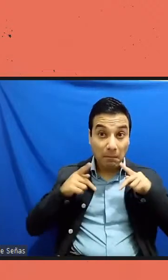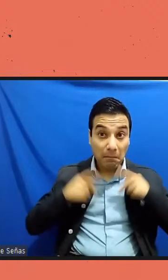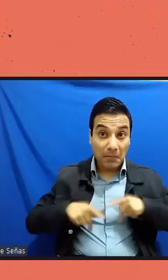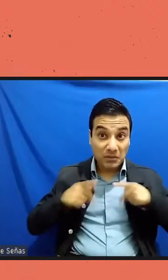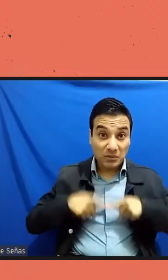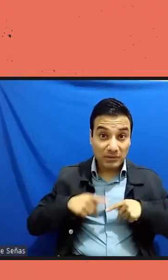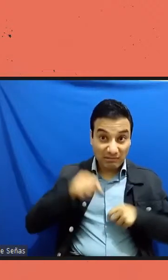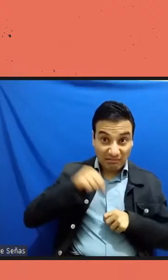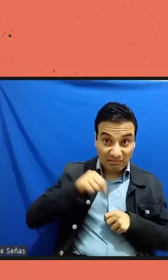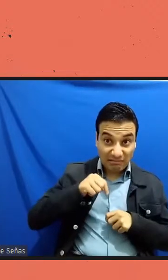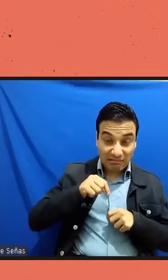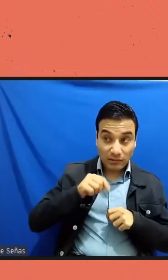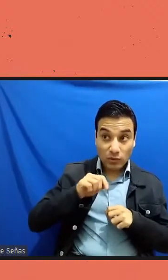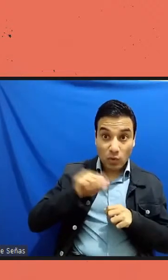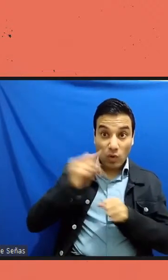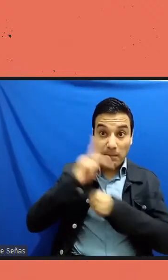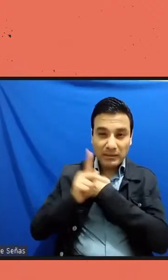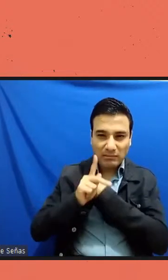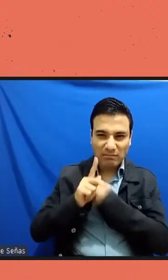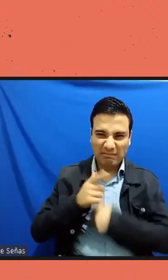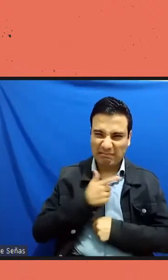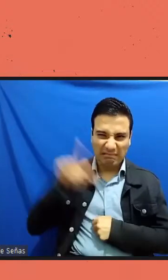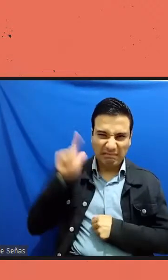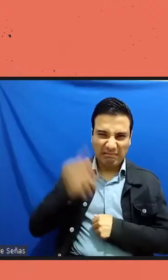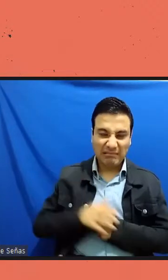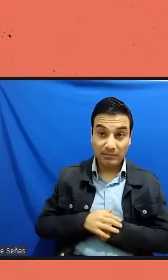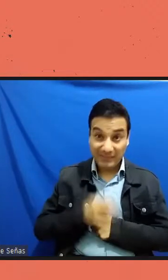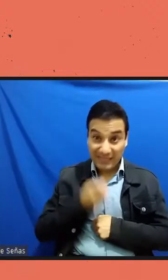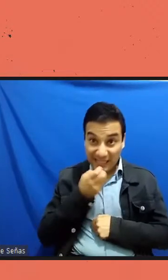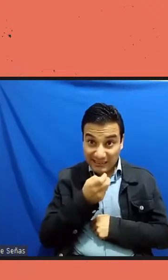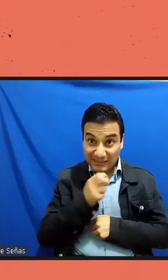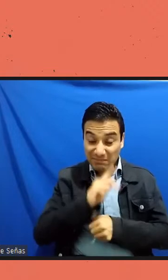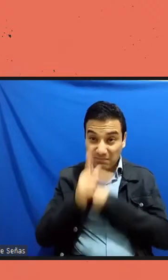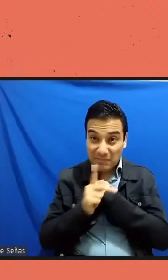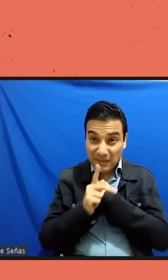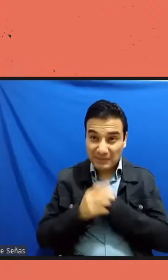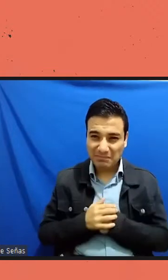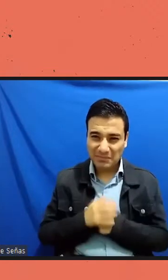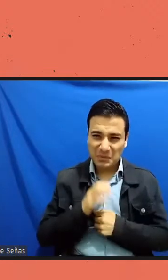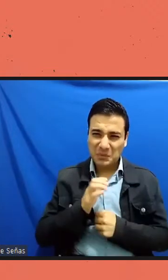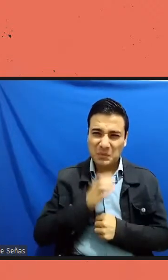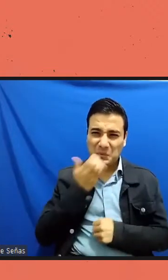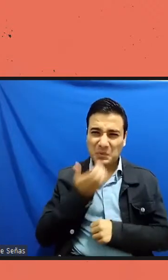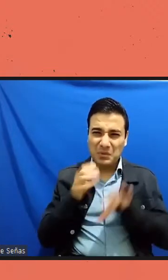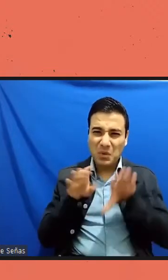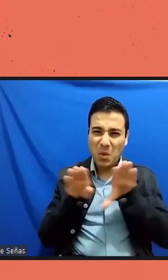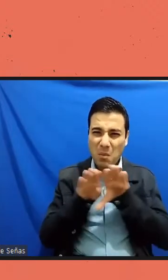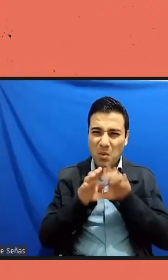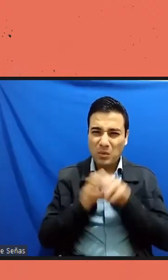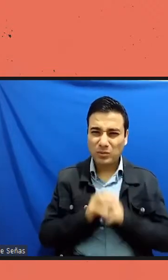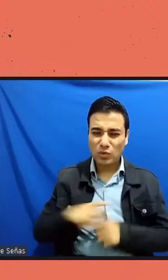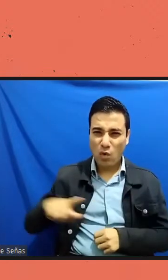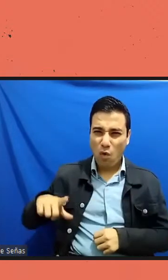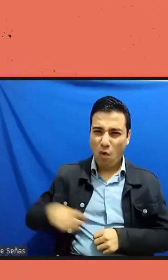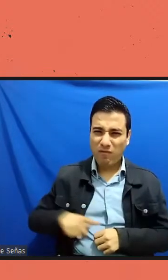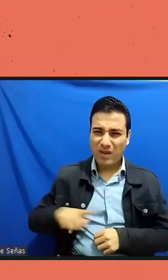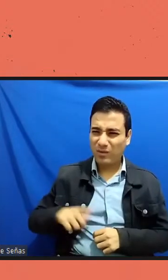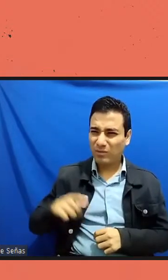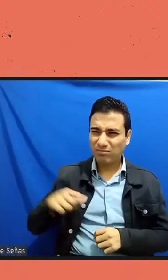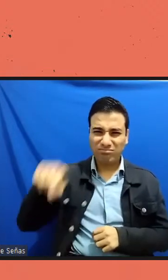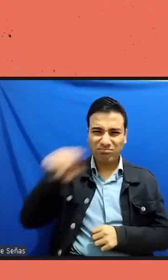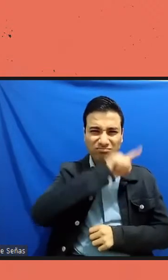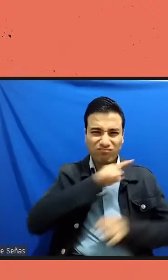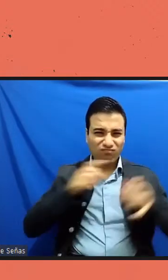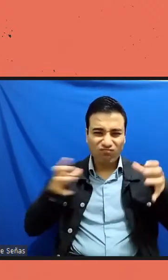Una nación que durante muchos siglos se erigió como un estado autárquico. Un sistema que